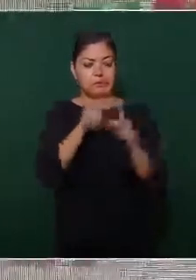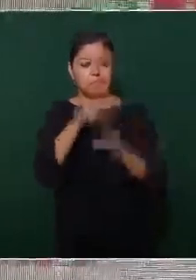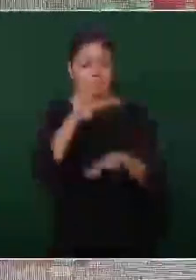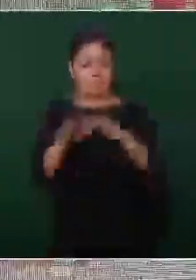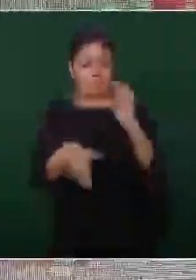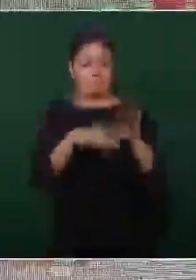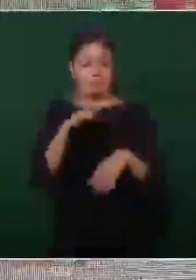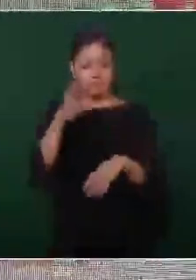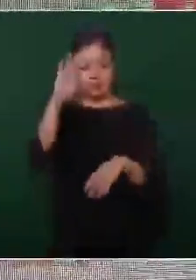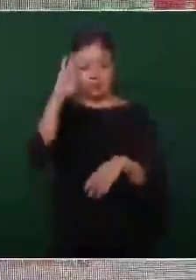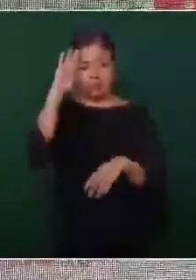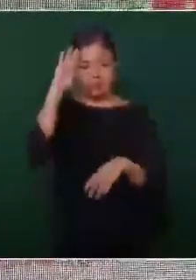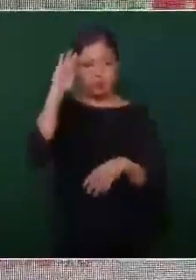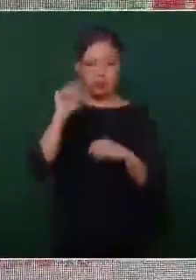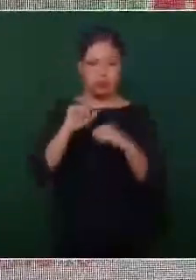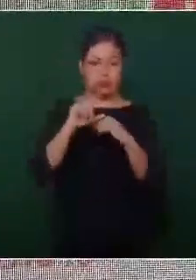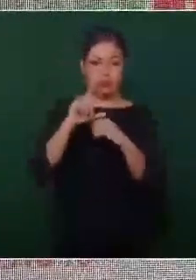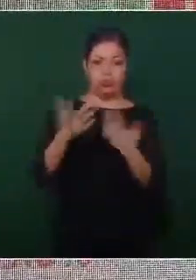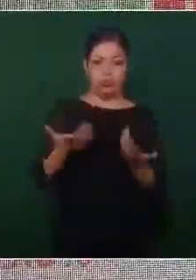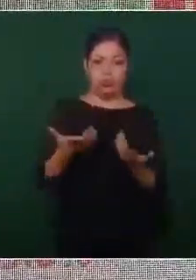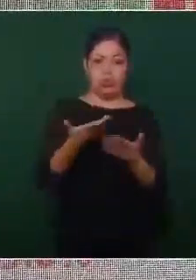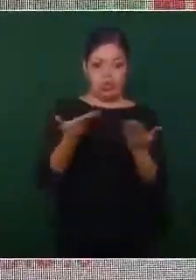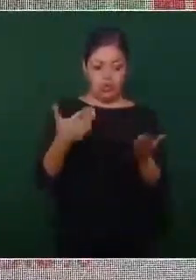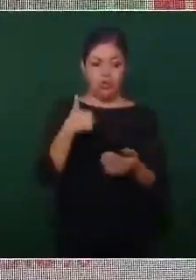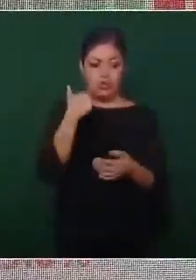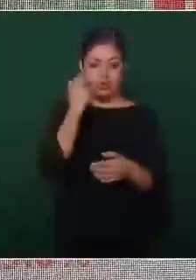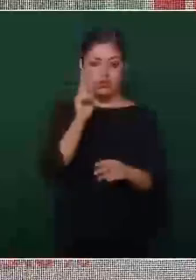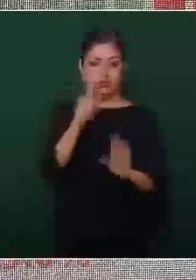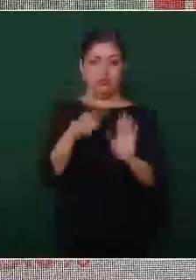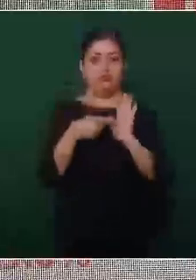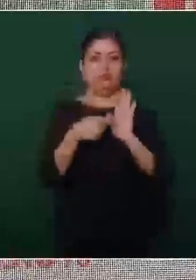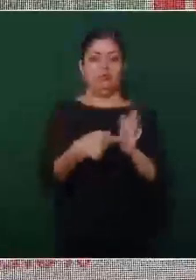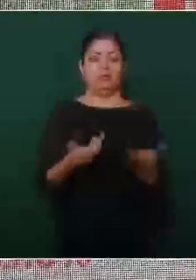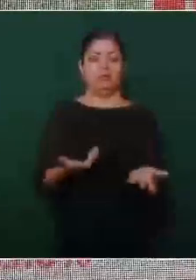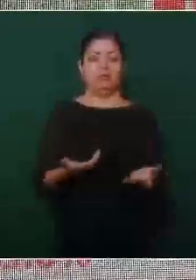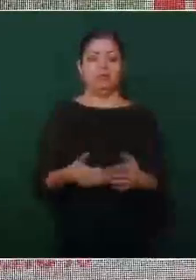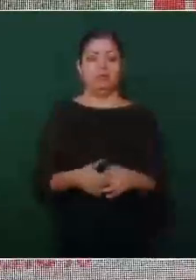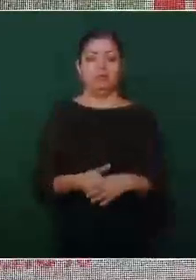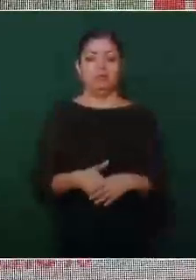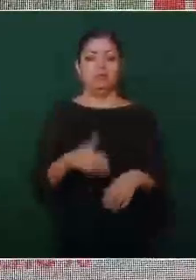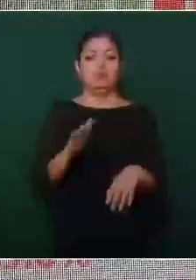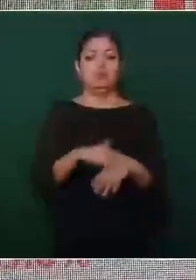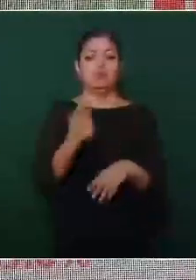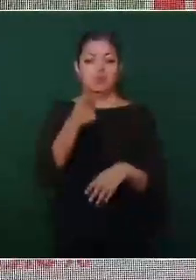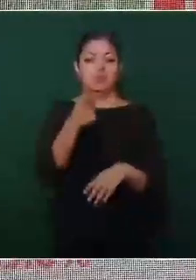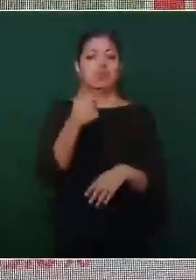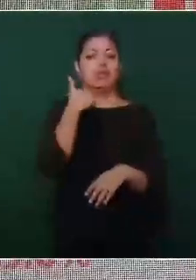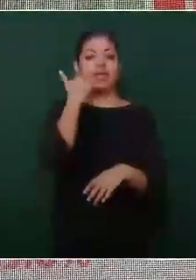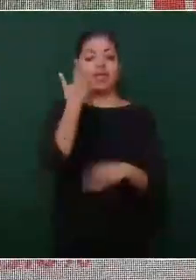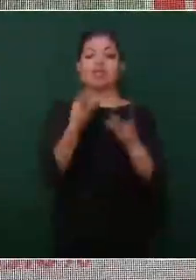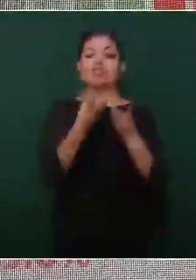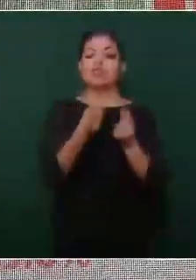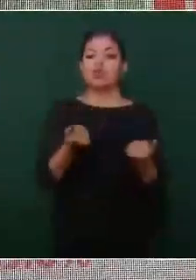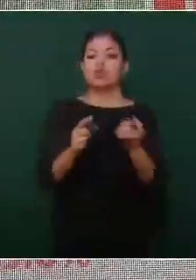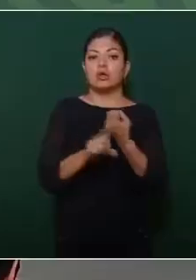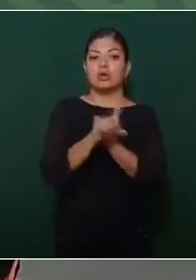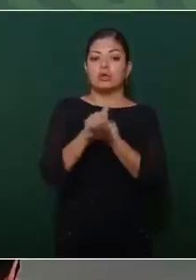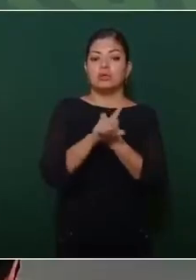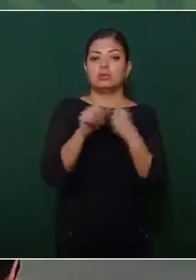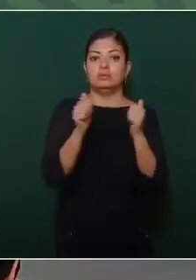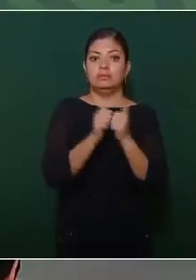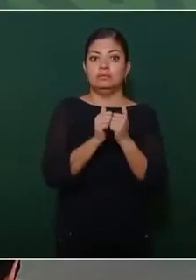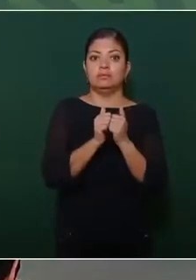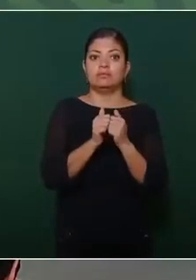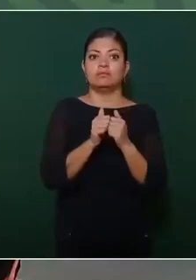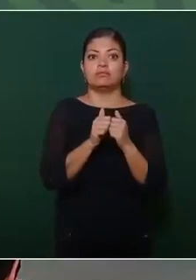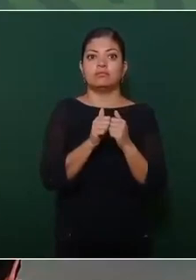Ahora la voy a poner para que la vean, porque aquí quisieron resolver el problema con el uso de